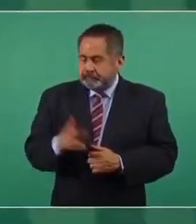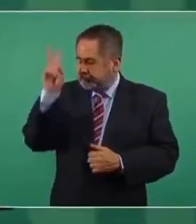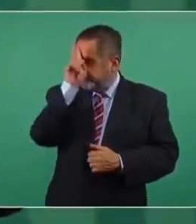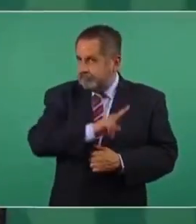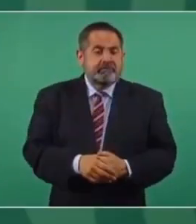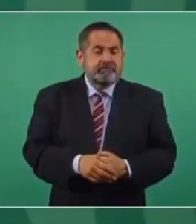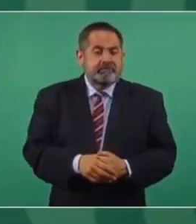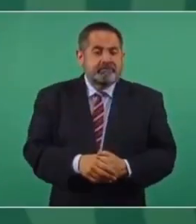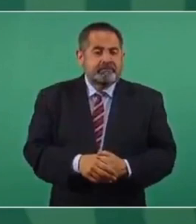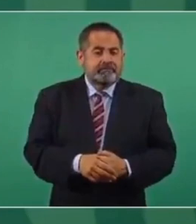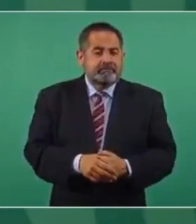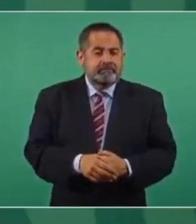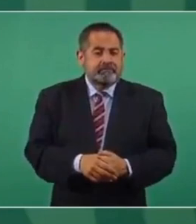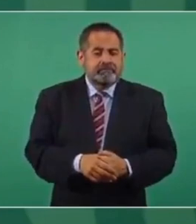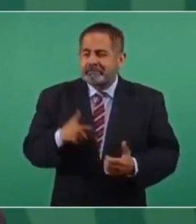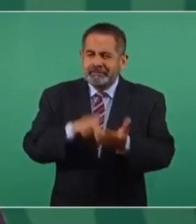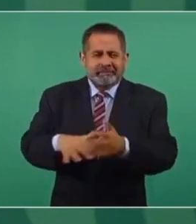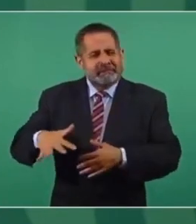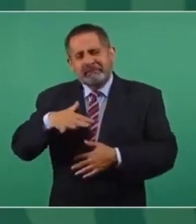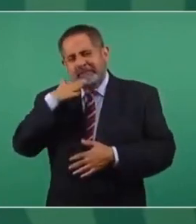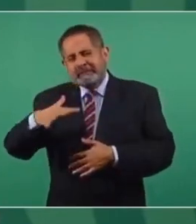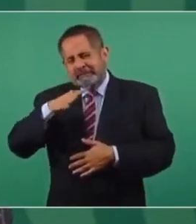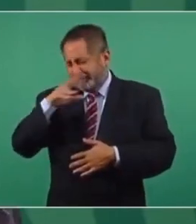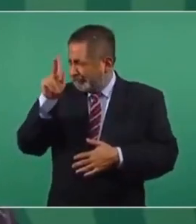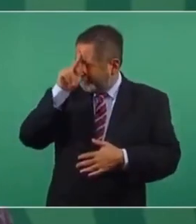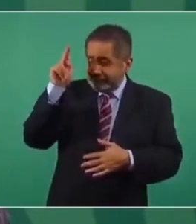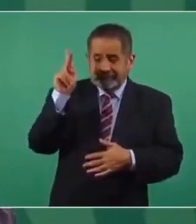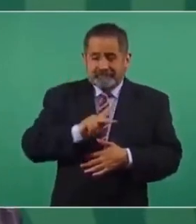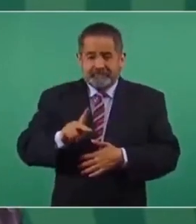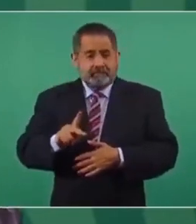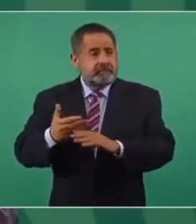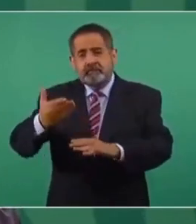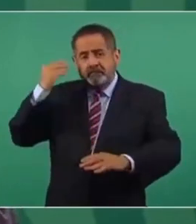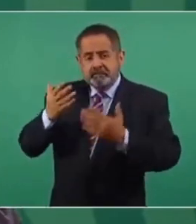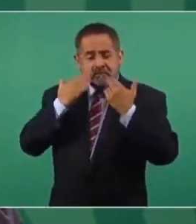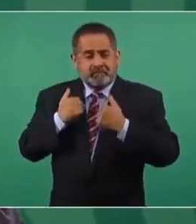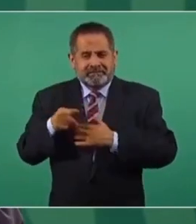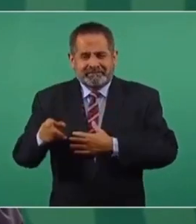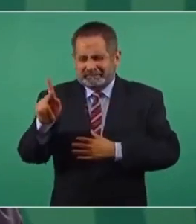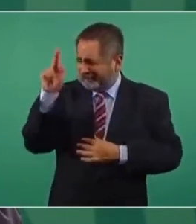imaginábamos. Es una corrupción sin precedente.